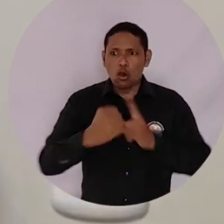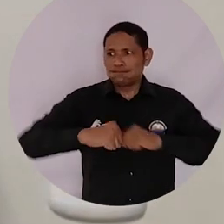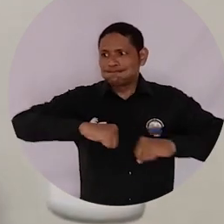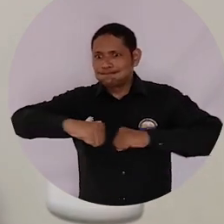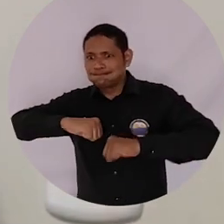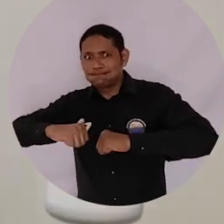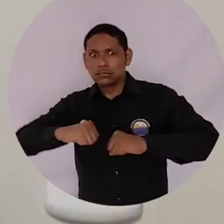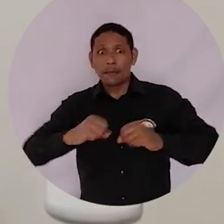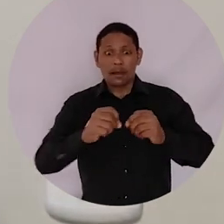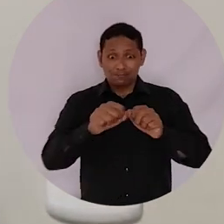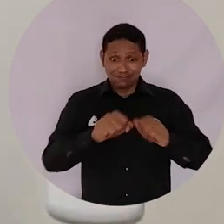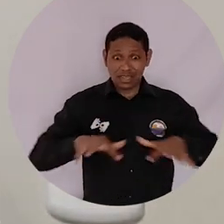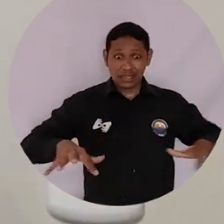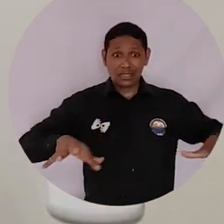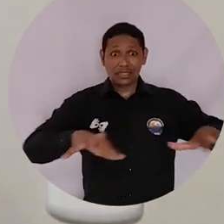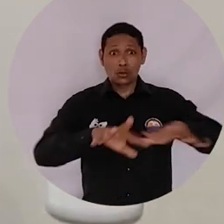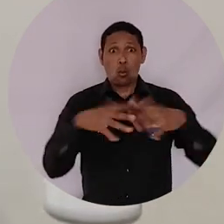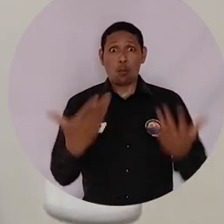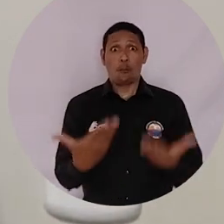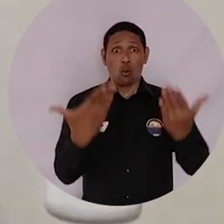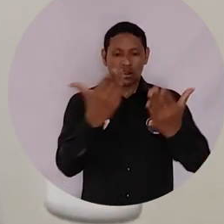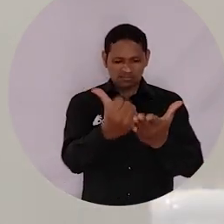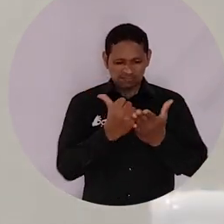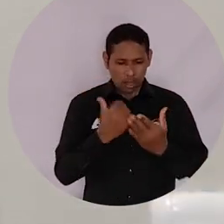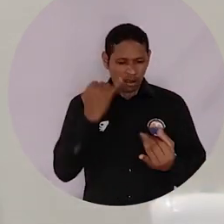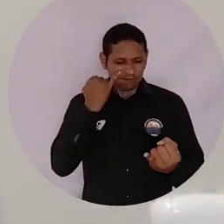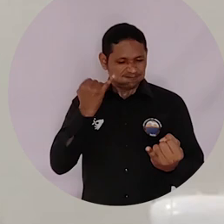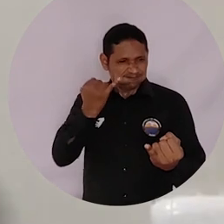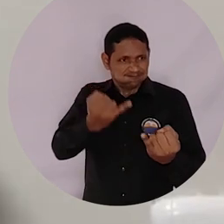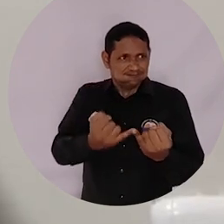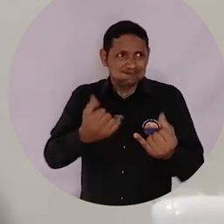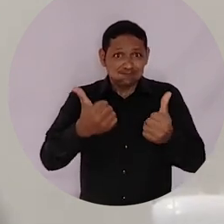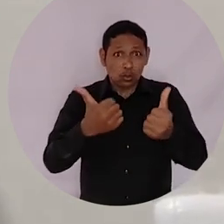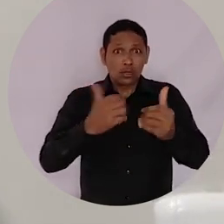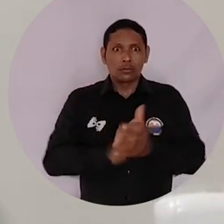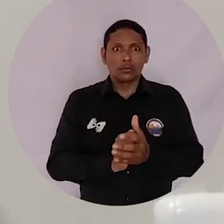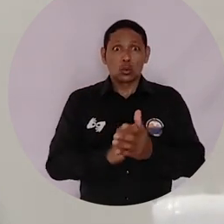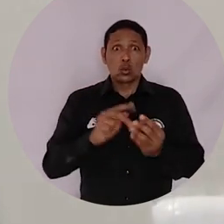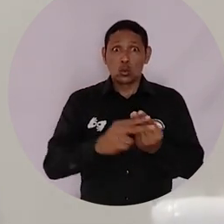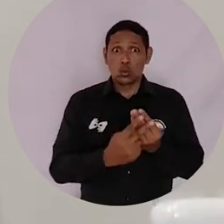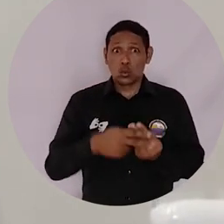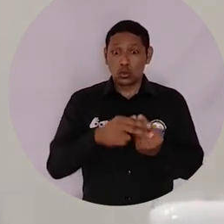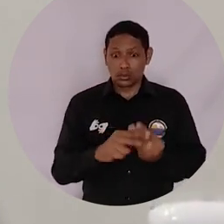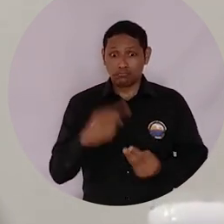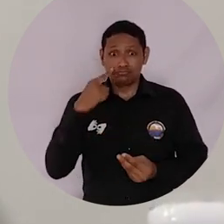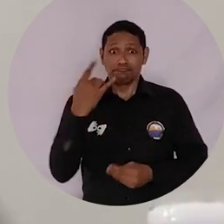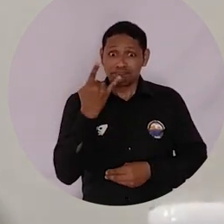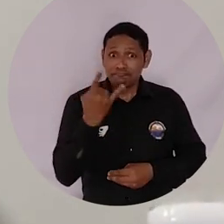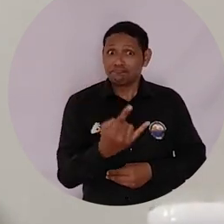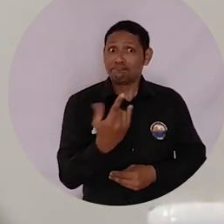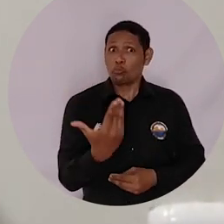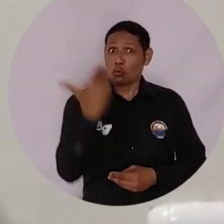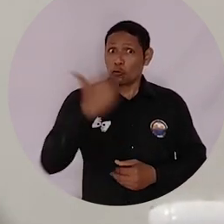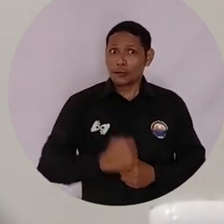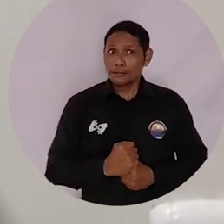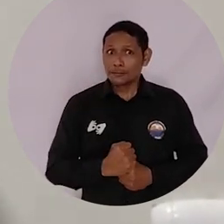hace parte de la identidad del individuo. Fue una herramienta interesante y realmente